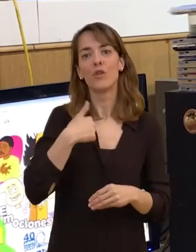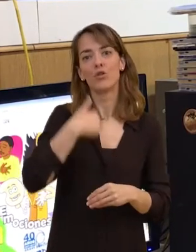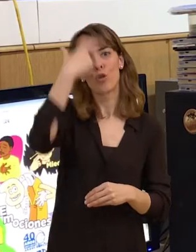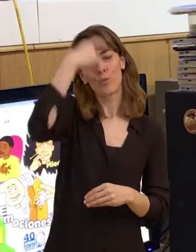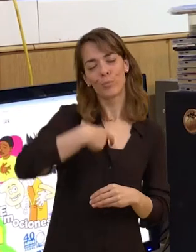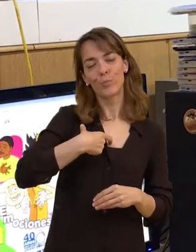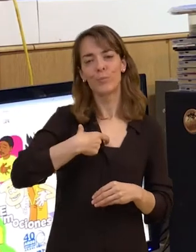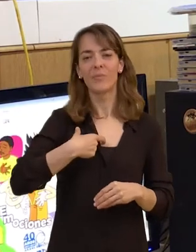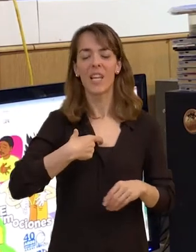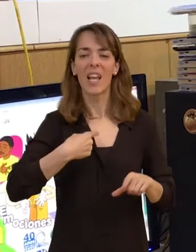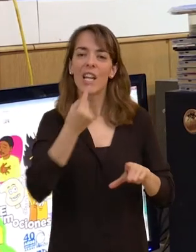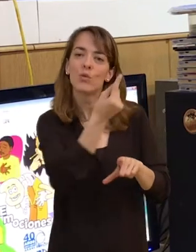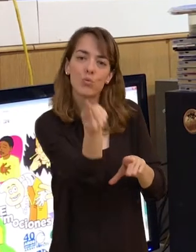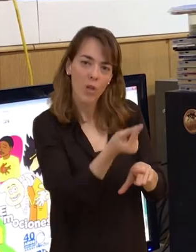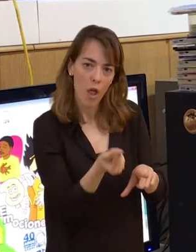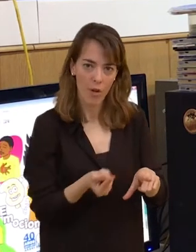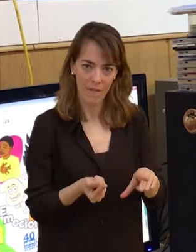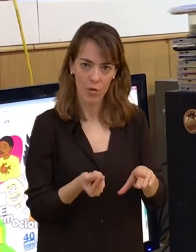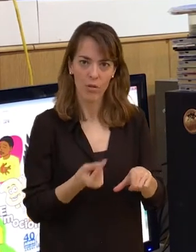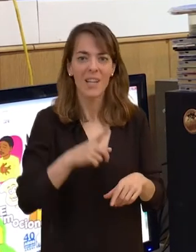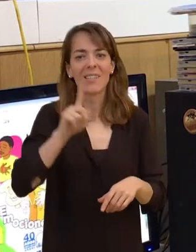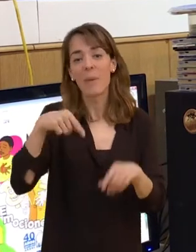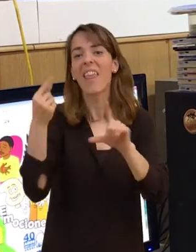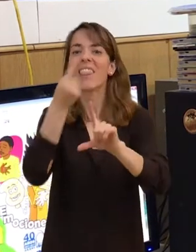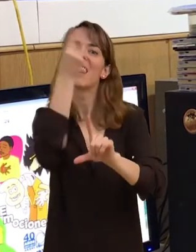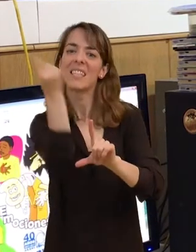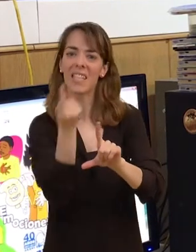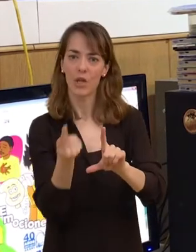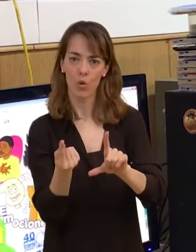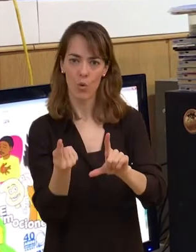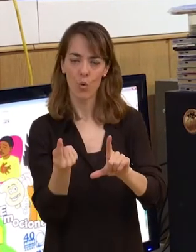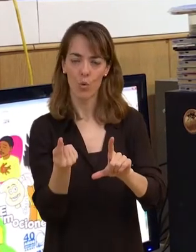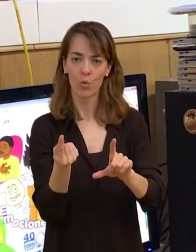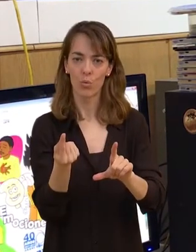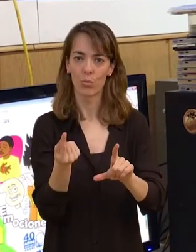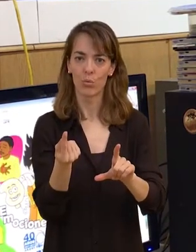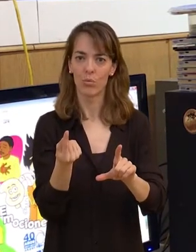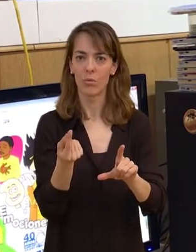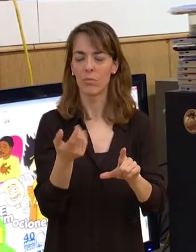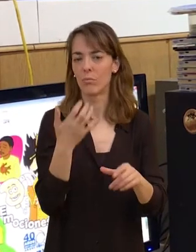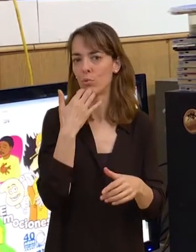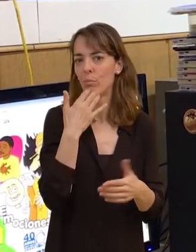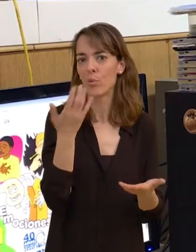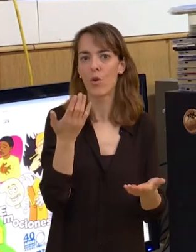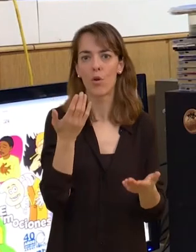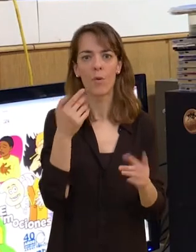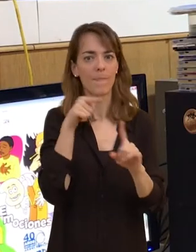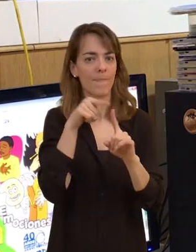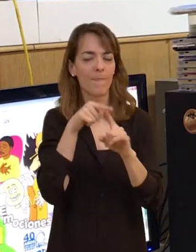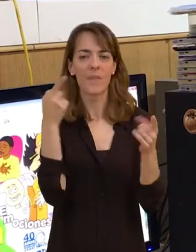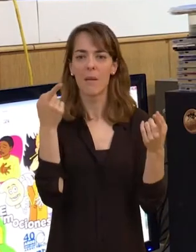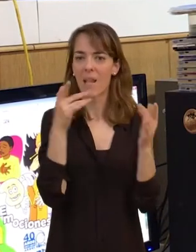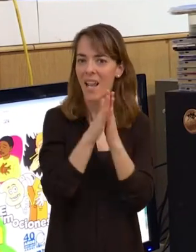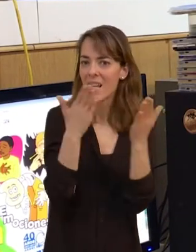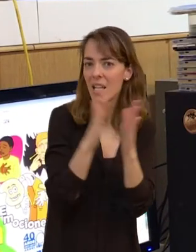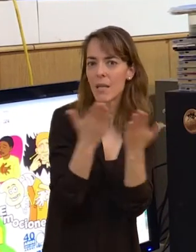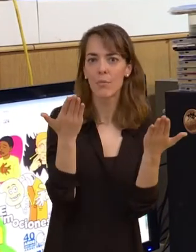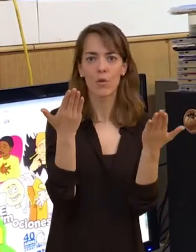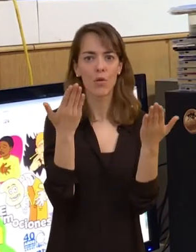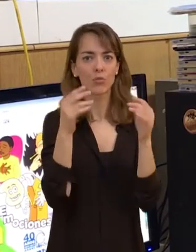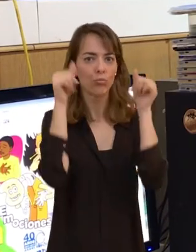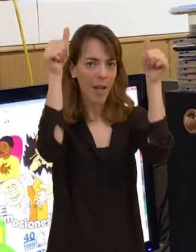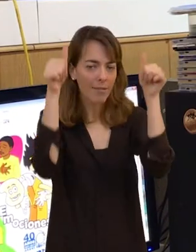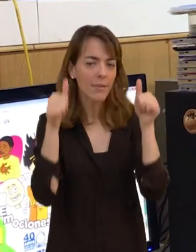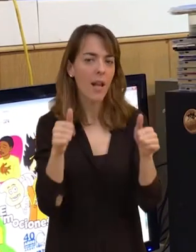ilustrador gráfico y también hago diseño gráfico como ilustración para libros,